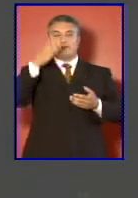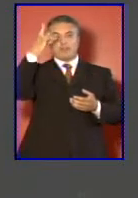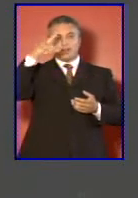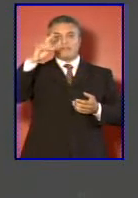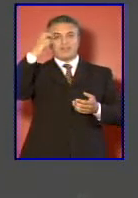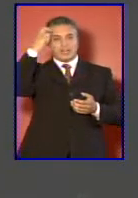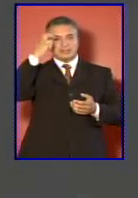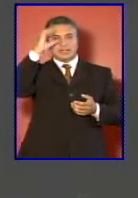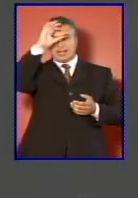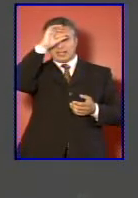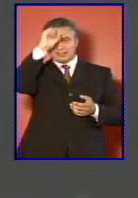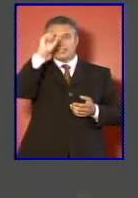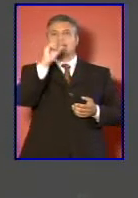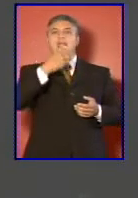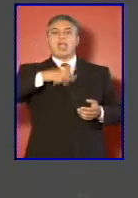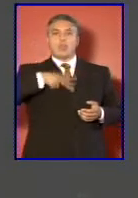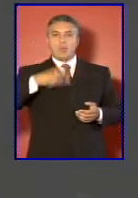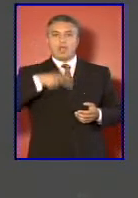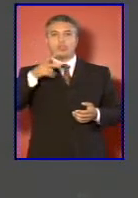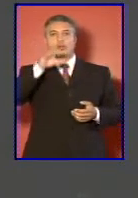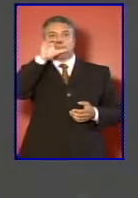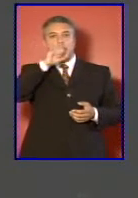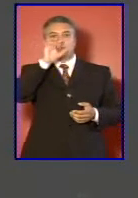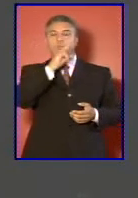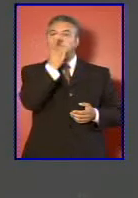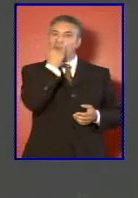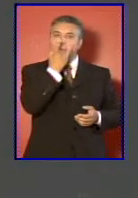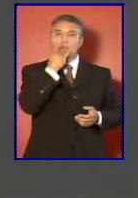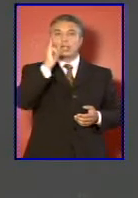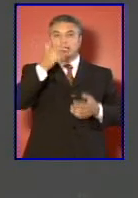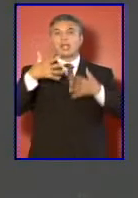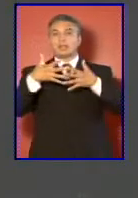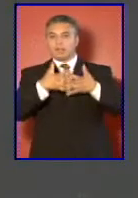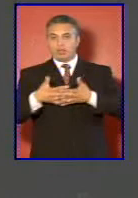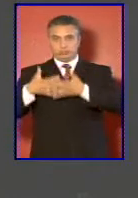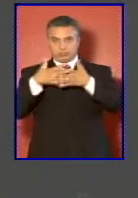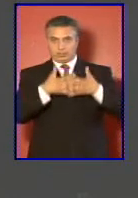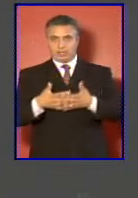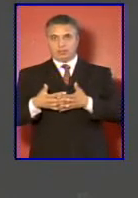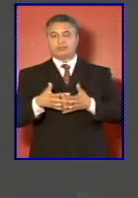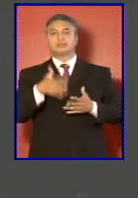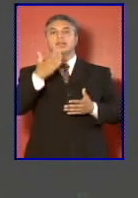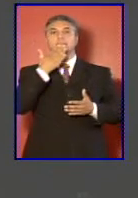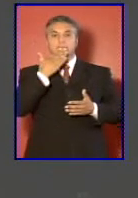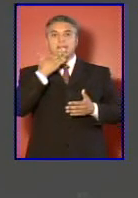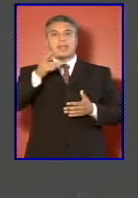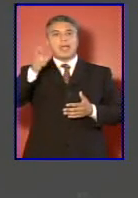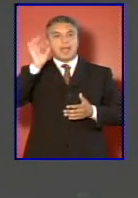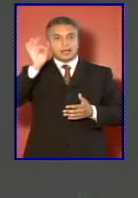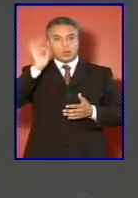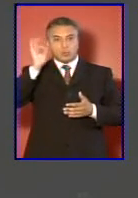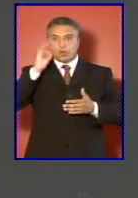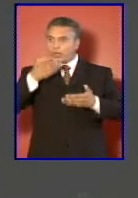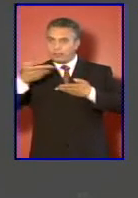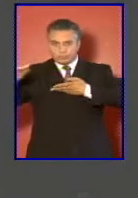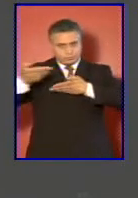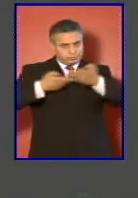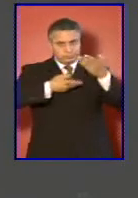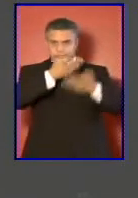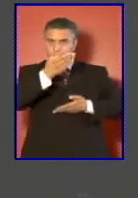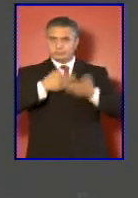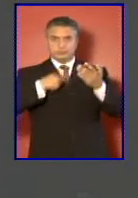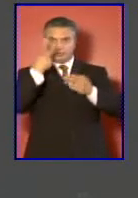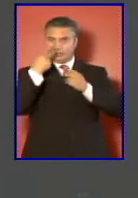Argentina, Ecuador, Perú, Uruguay y Estados Unidos. Tuvimos reuniones bilaterales como corresponde a los